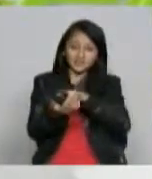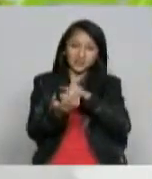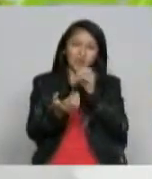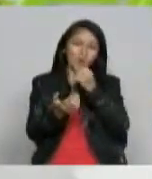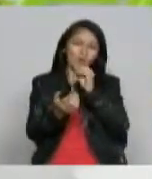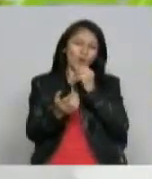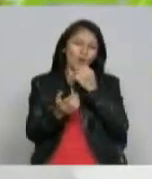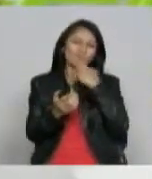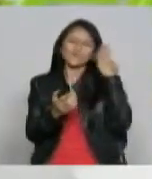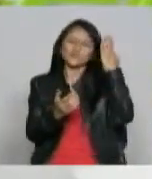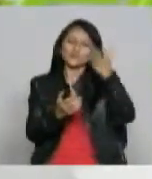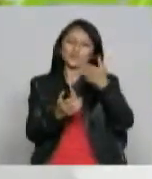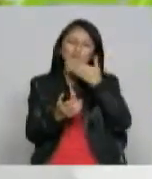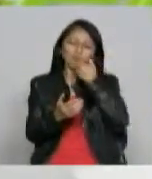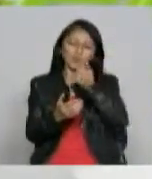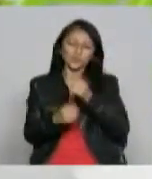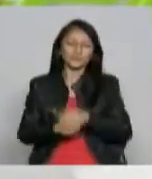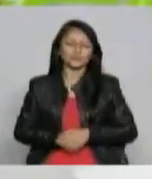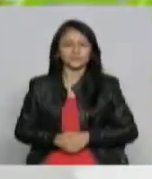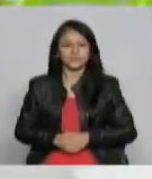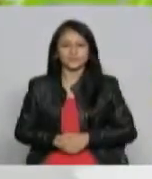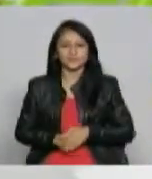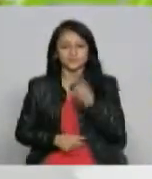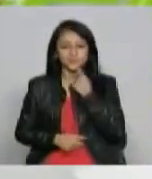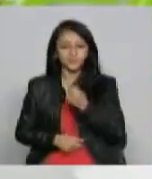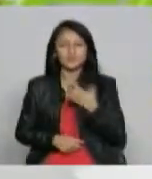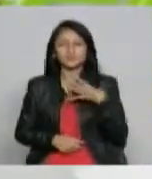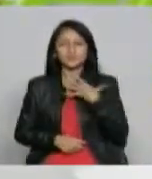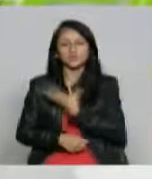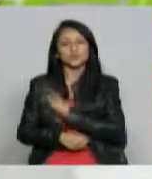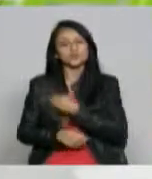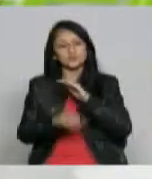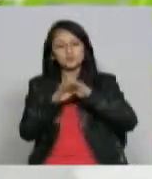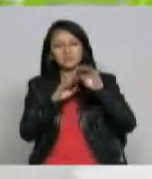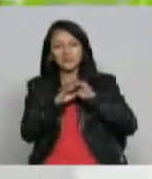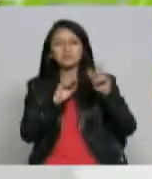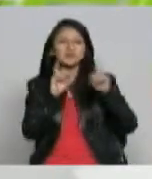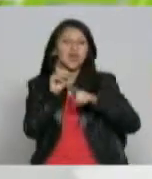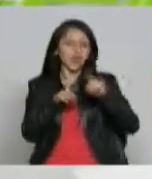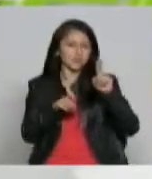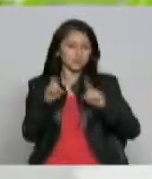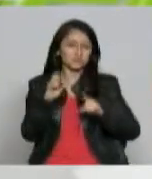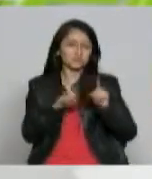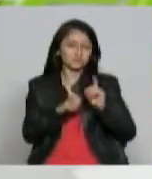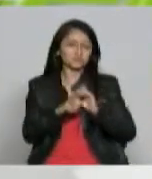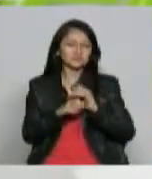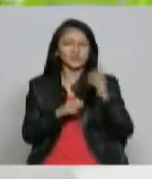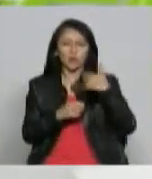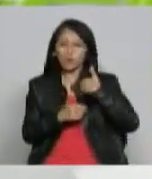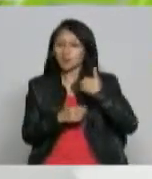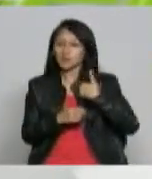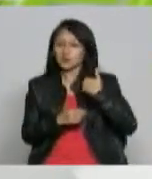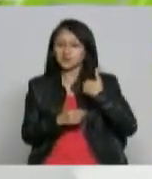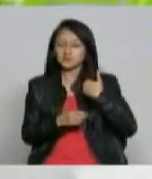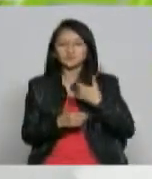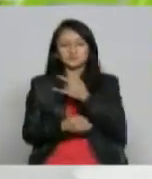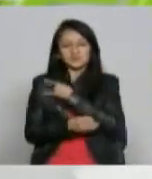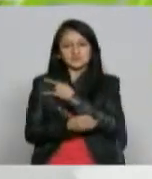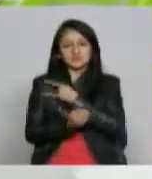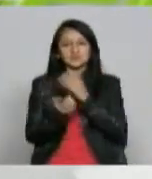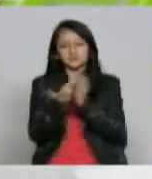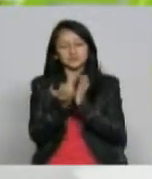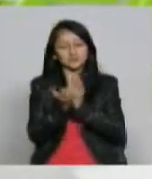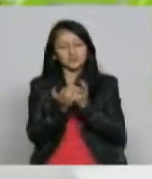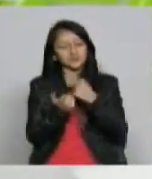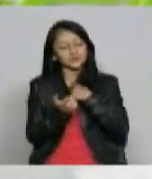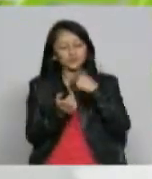algo que ustedes tienen a futuro digamos que hemos tenido algunos invitados algunos invitados jóvenes yo